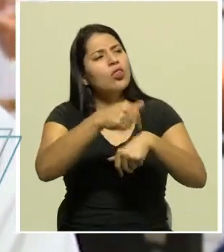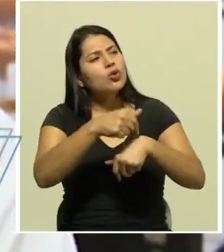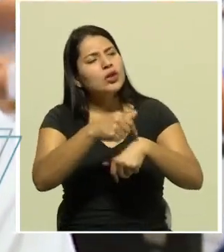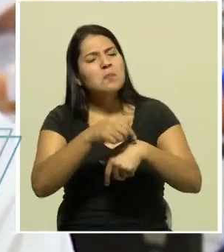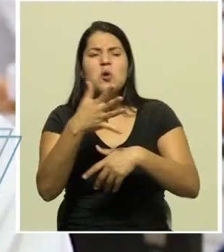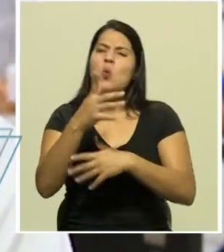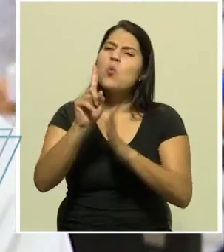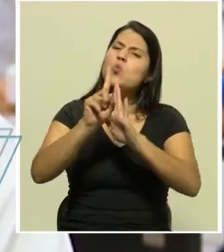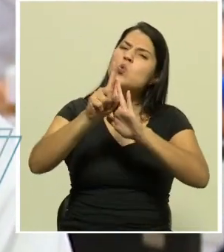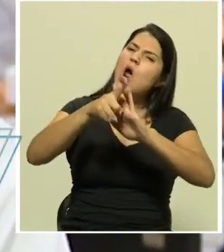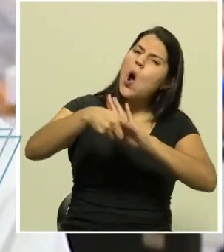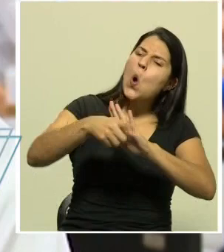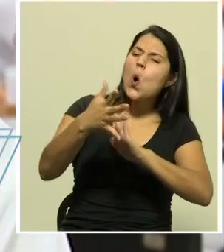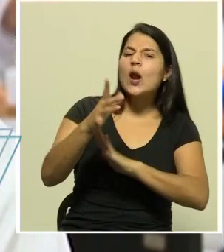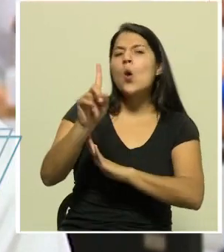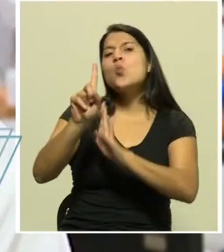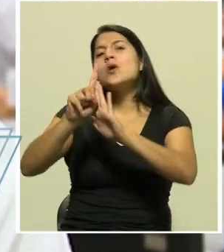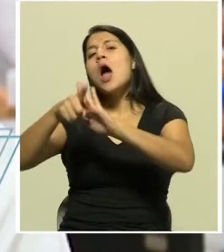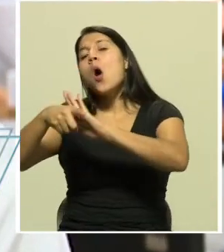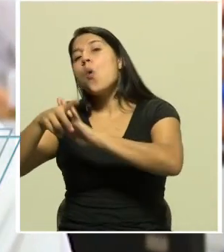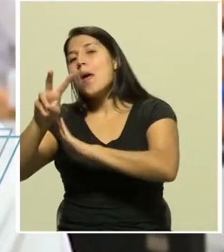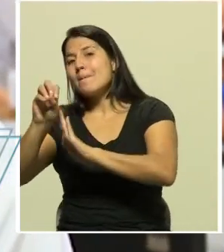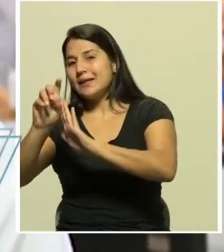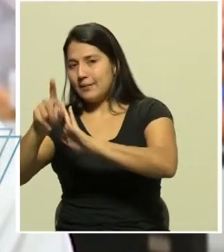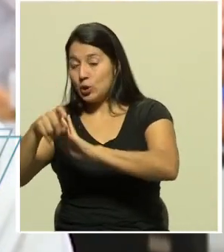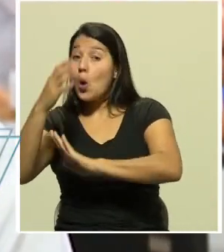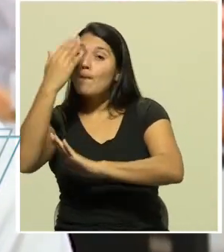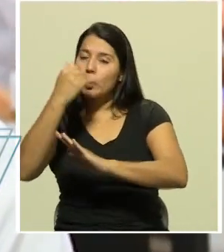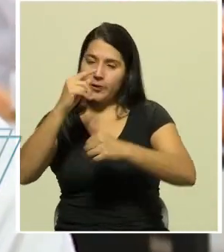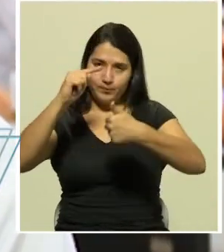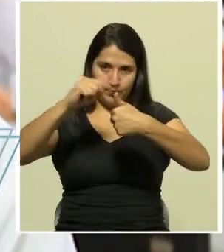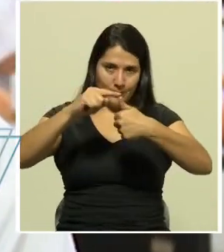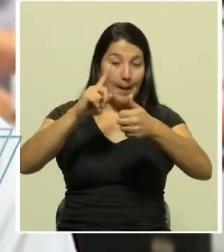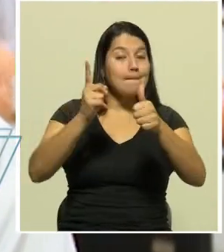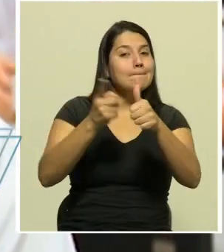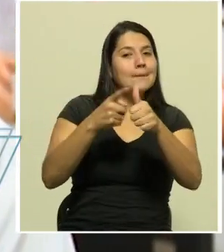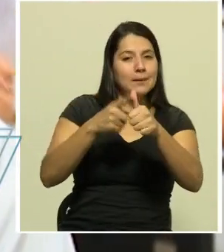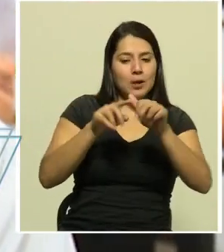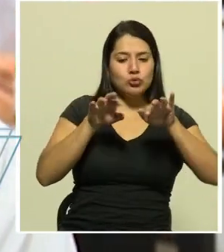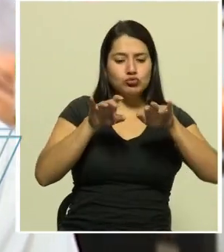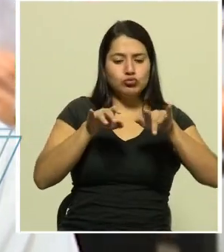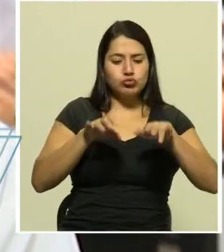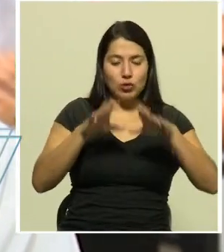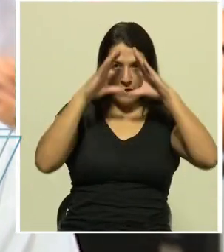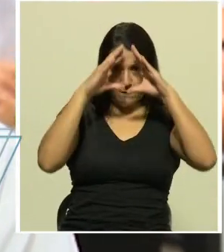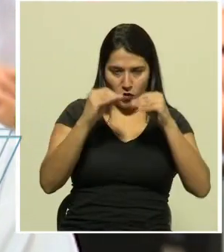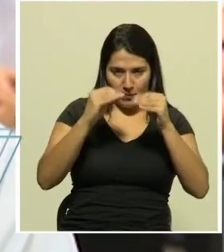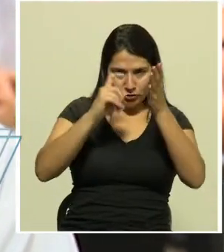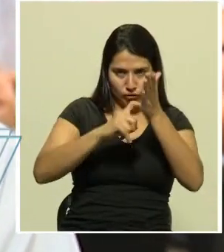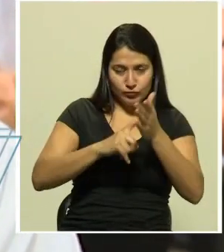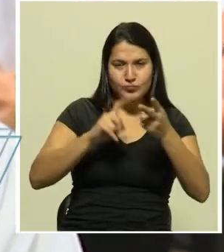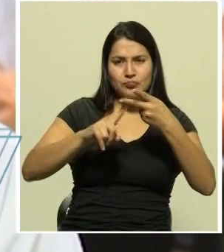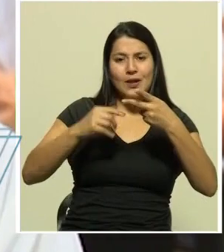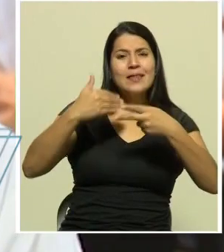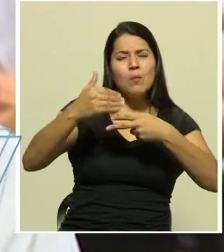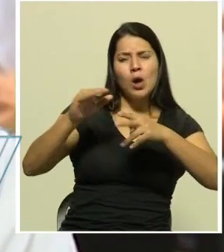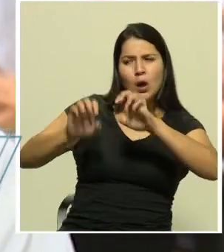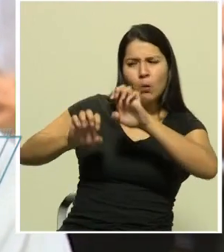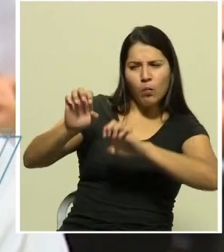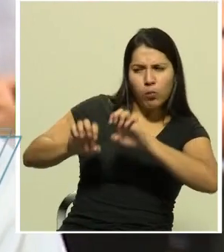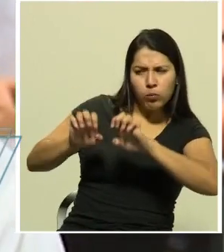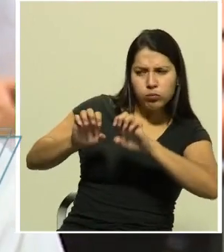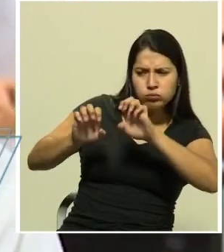porque ese tiempo involucra el registro de la información, la evaluación médica que se le hace a la persona y el